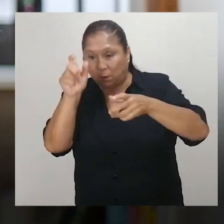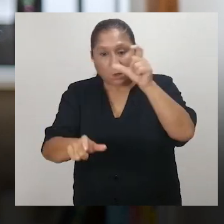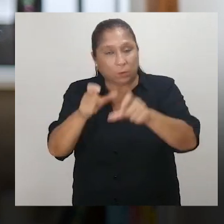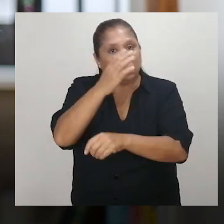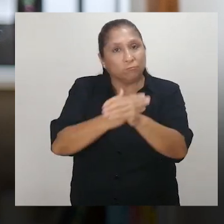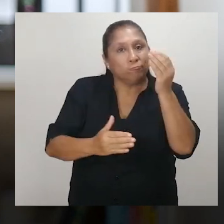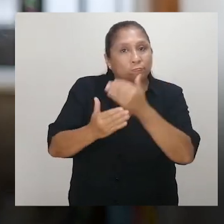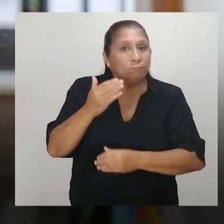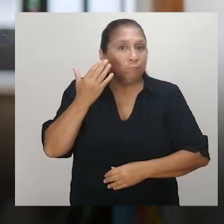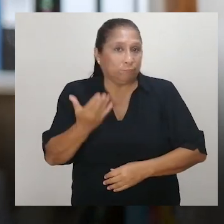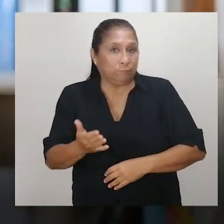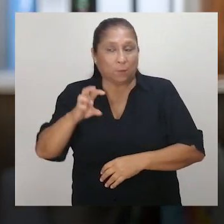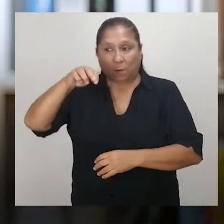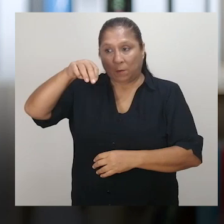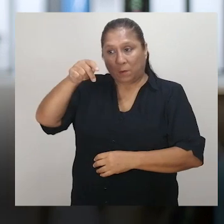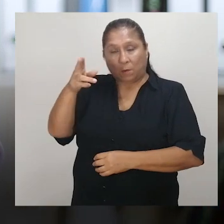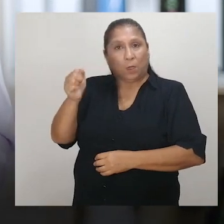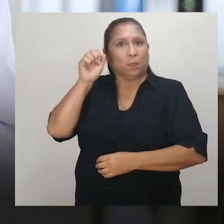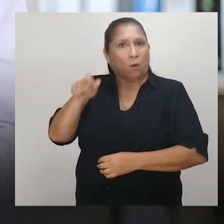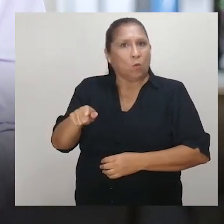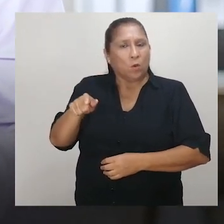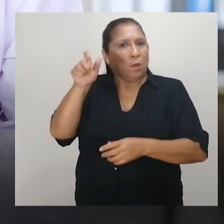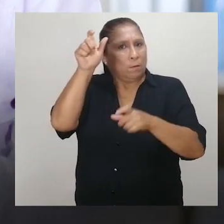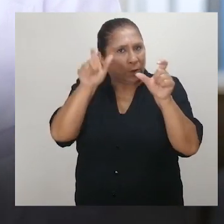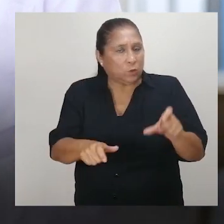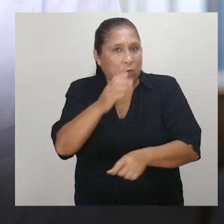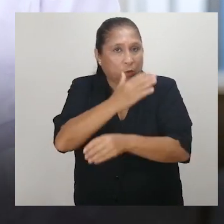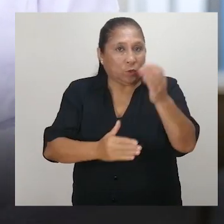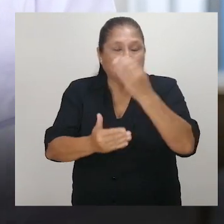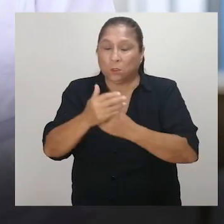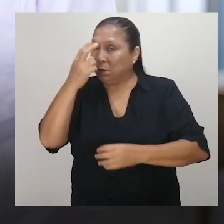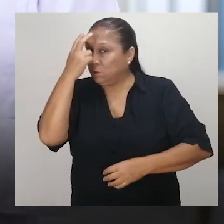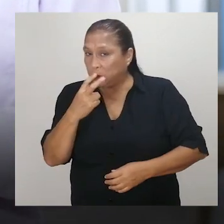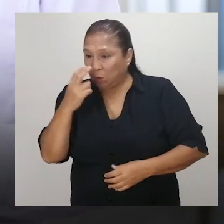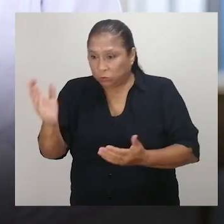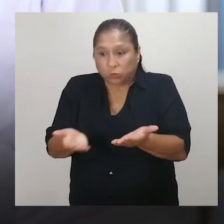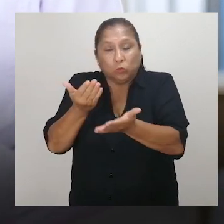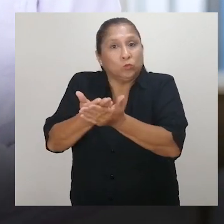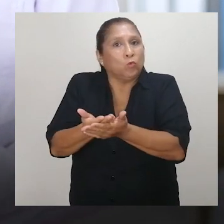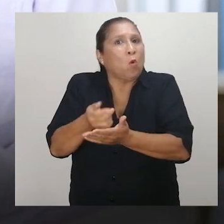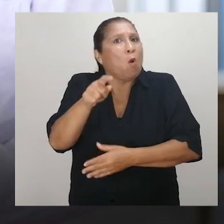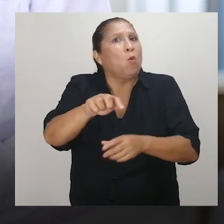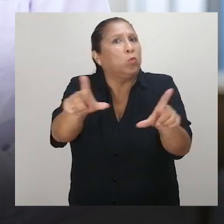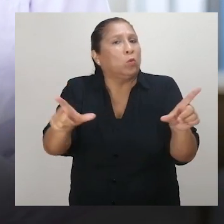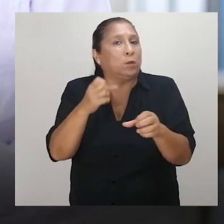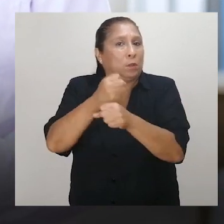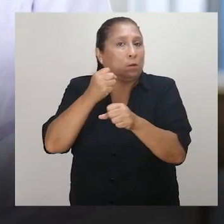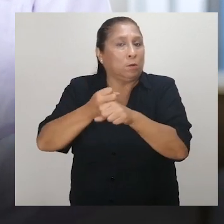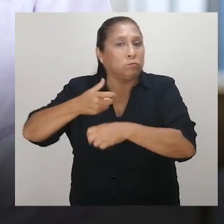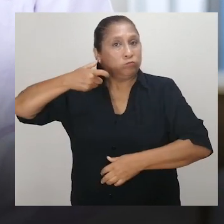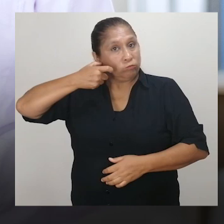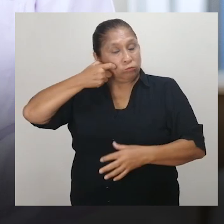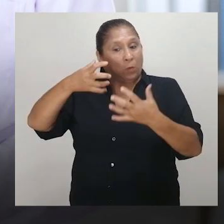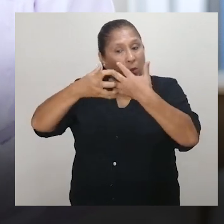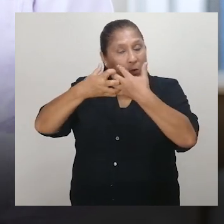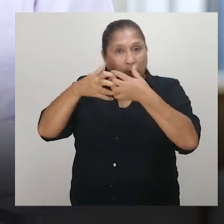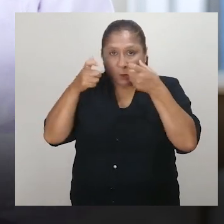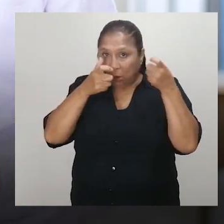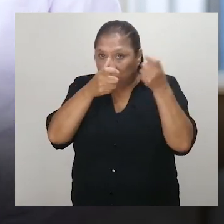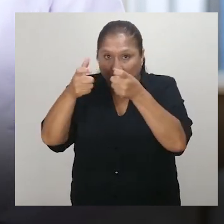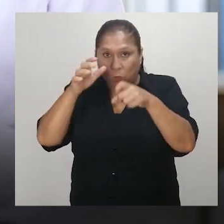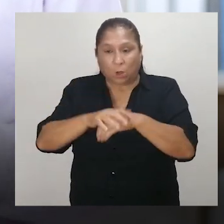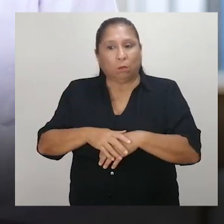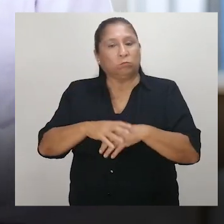personas con discapacidad. Marta, que es una persona con discapacidad visual, postuló a un puesto como teleoperadora en una empresa de seguridad.